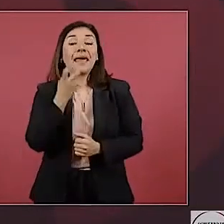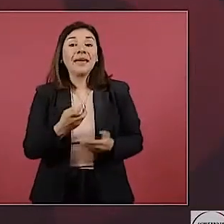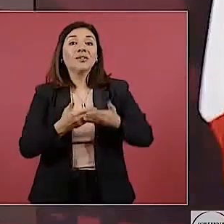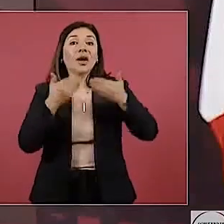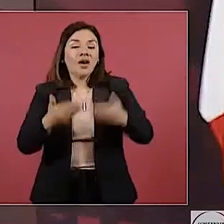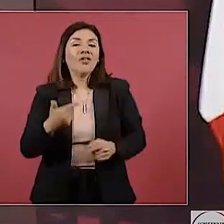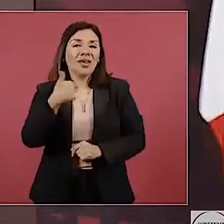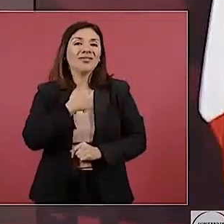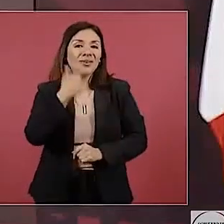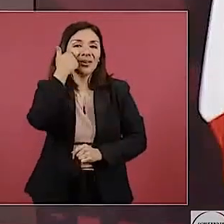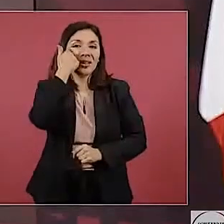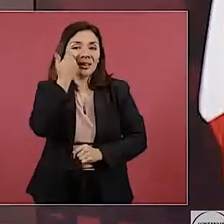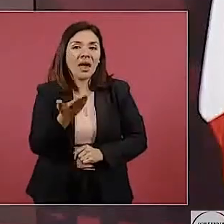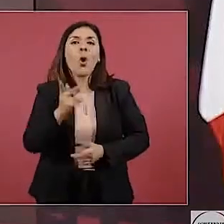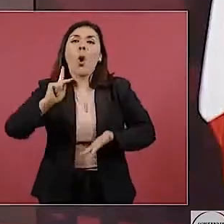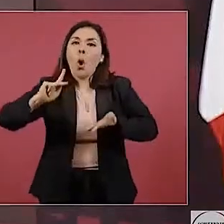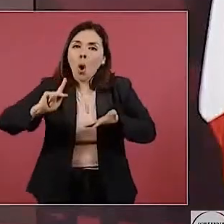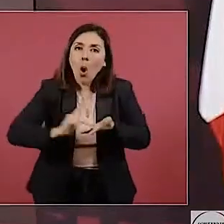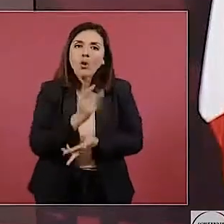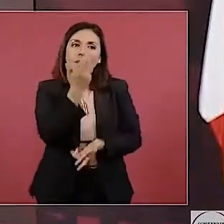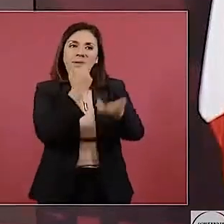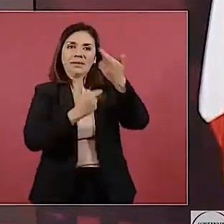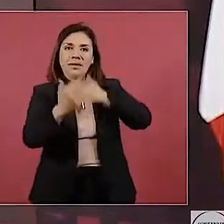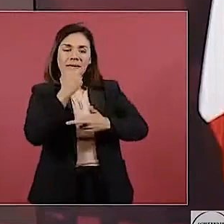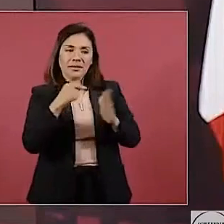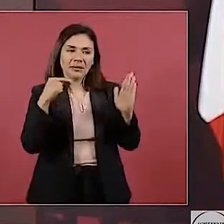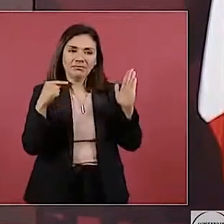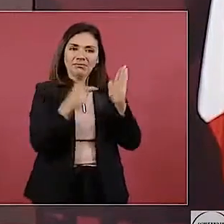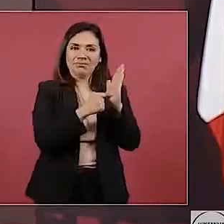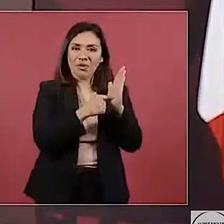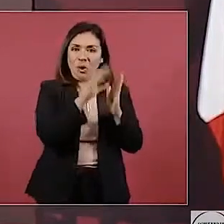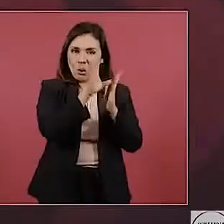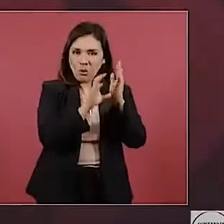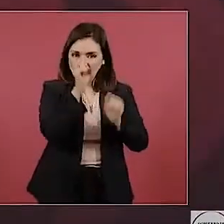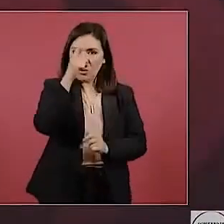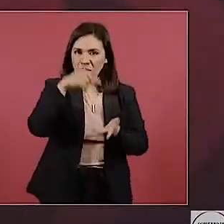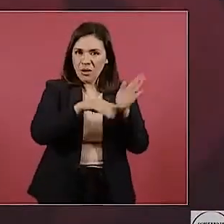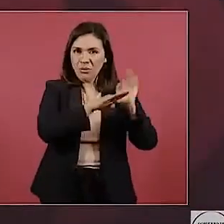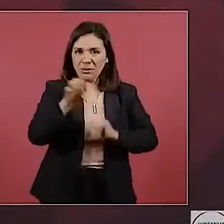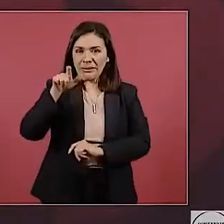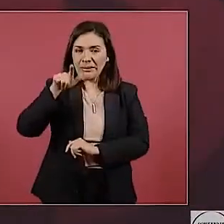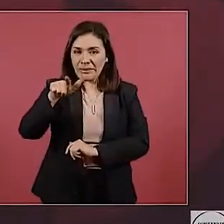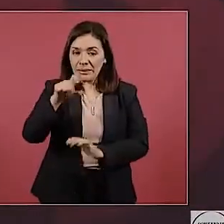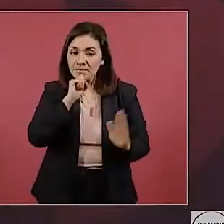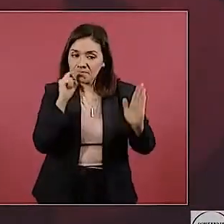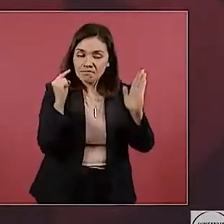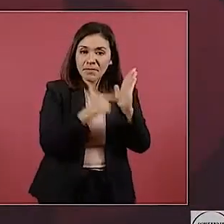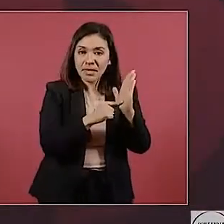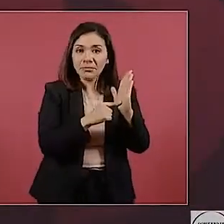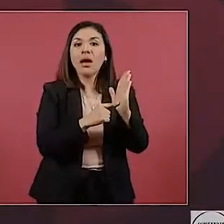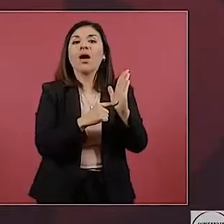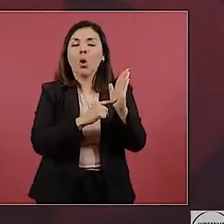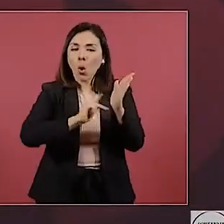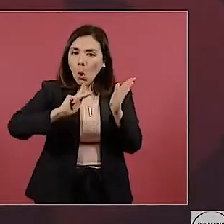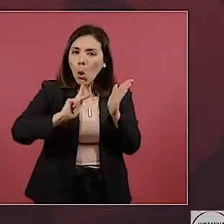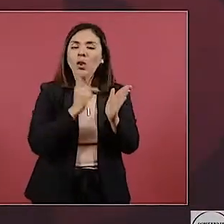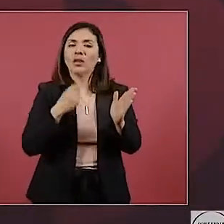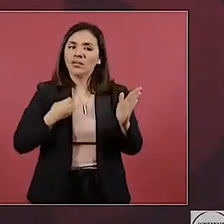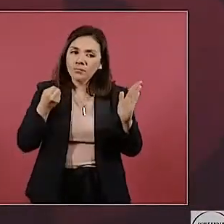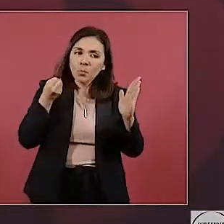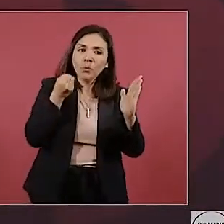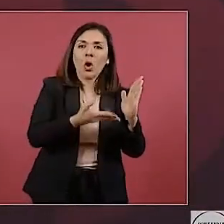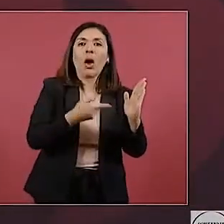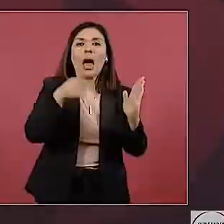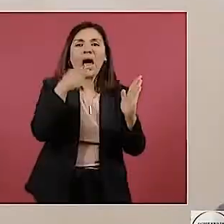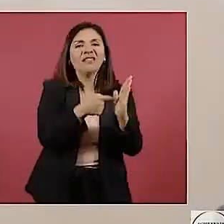regresarle a la Constitución del 17, su